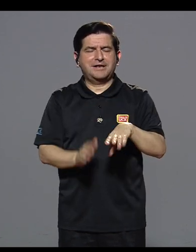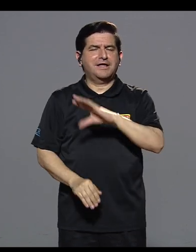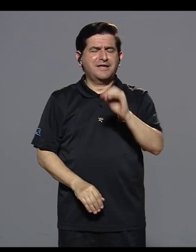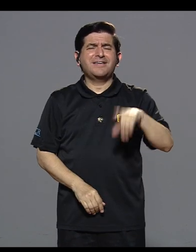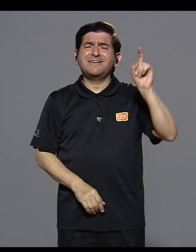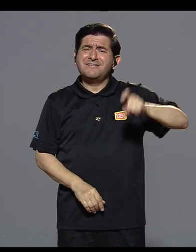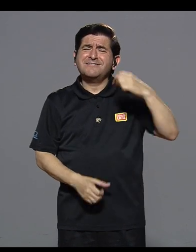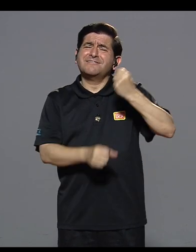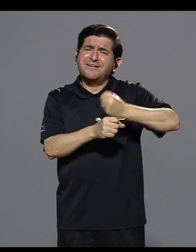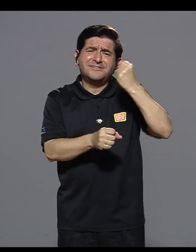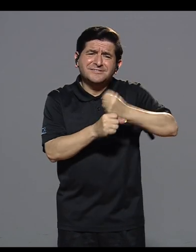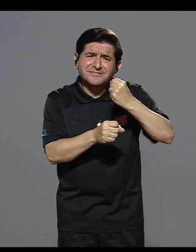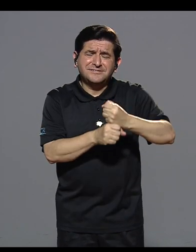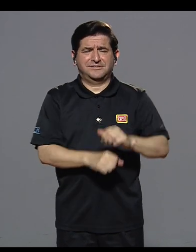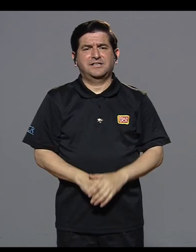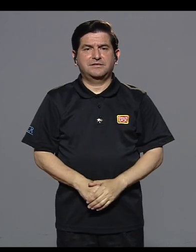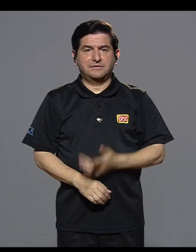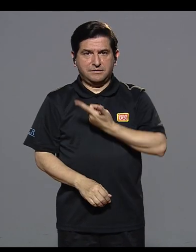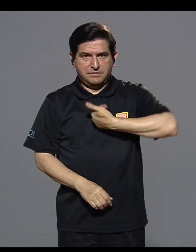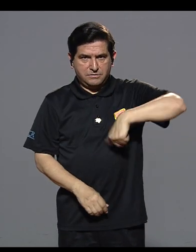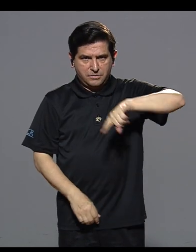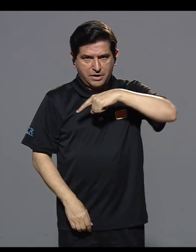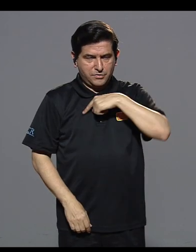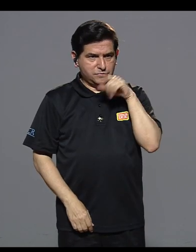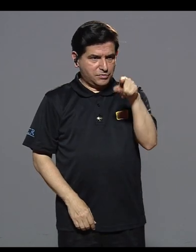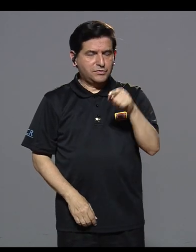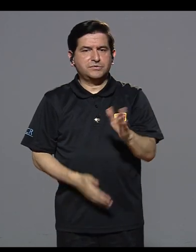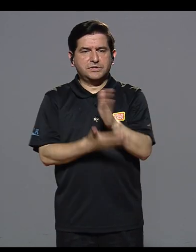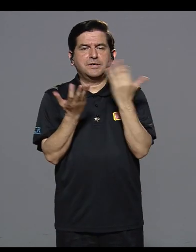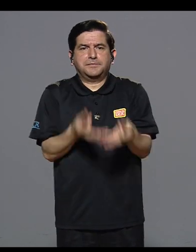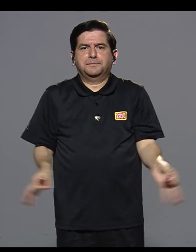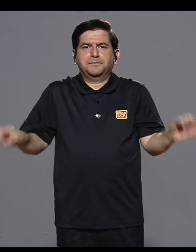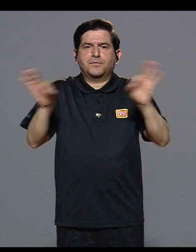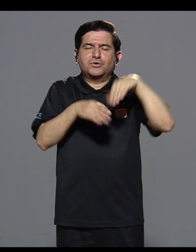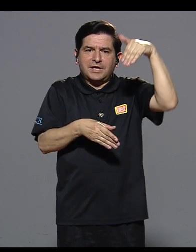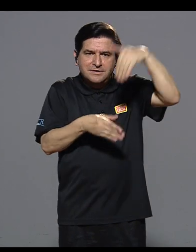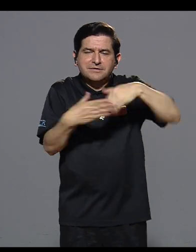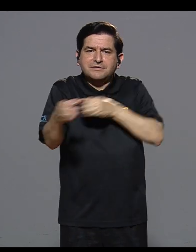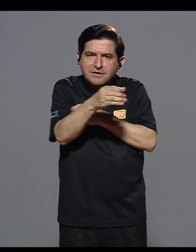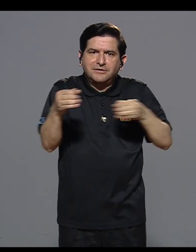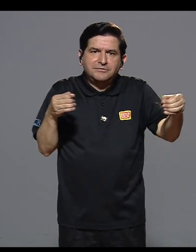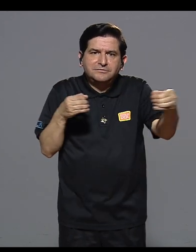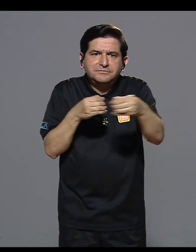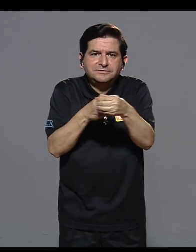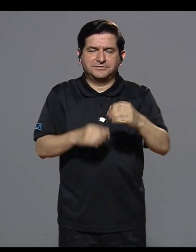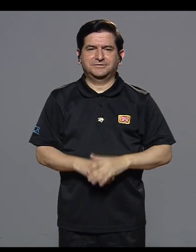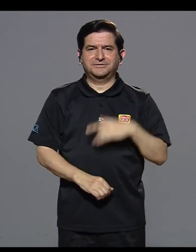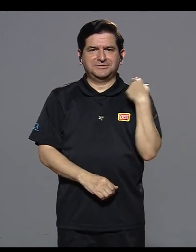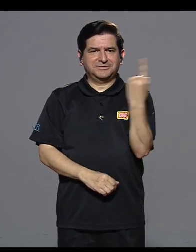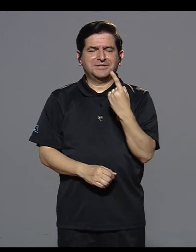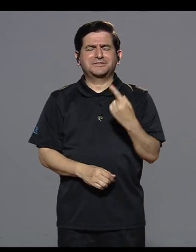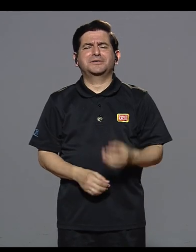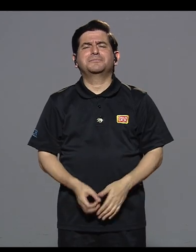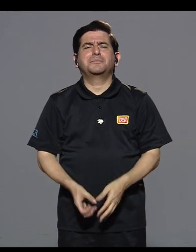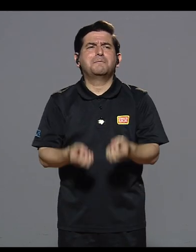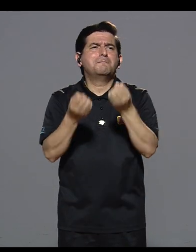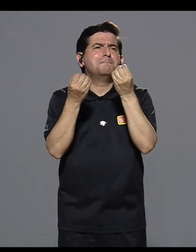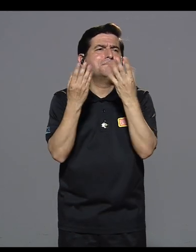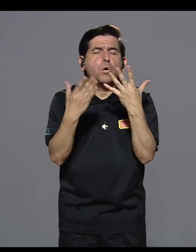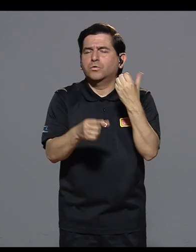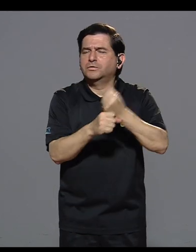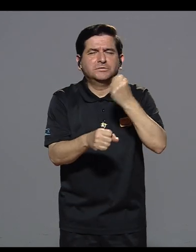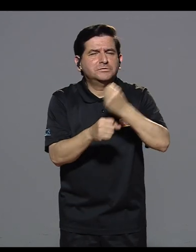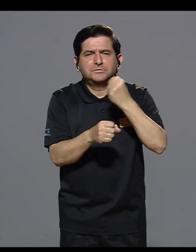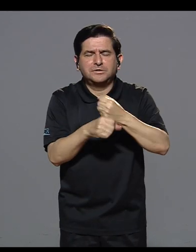personas que merecen y necesitan trabajar. Entonces, para nosotros ha sido él una pieza fundamental aquí, en esta oficina, ¿verdad? Que